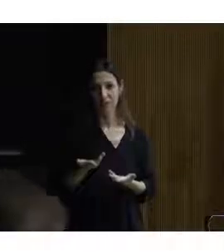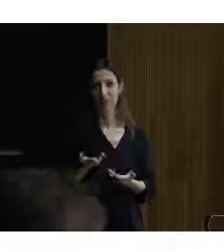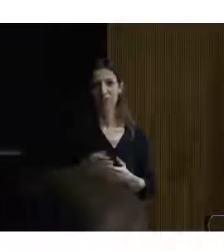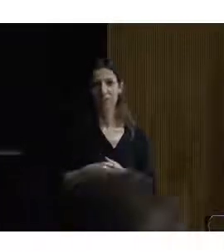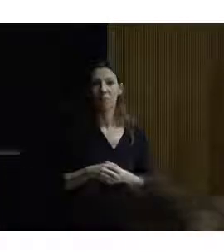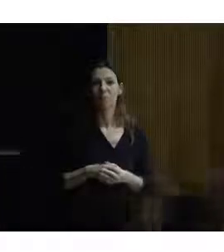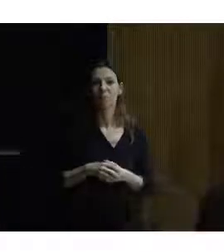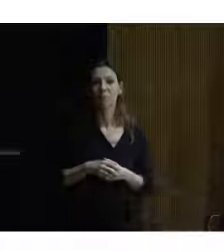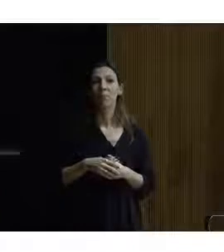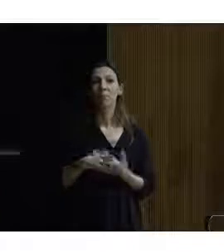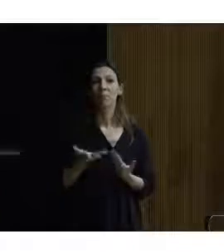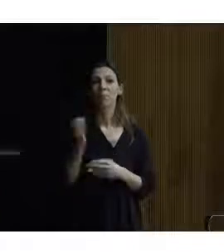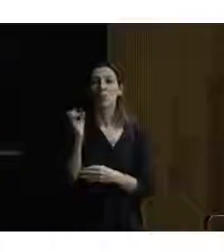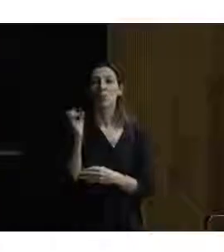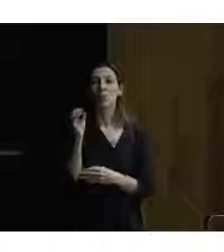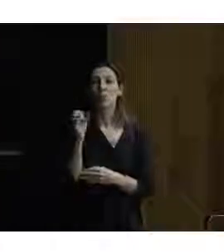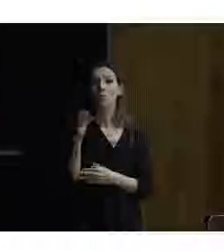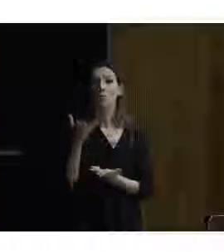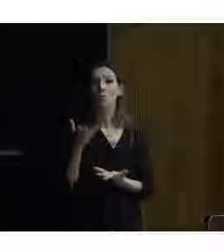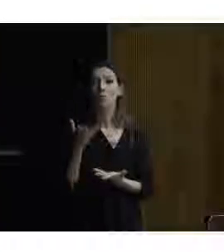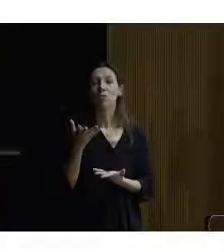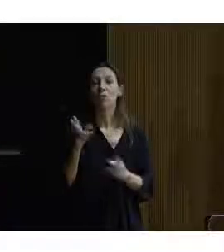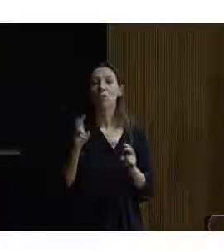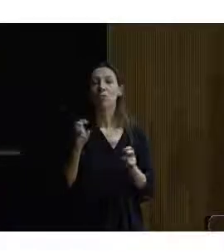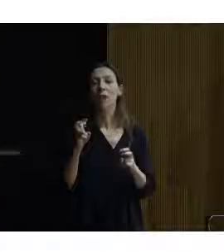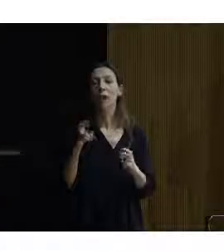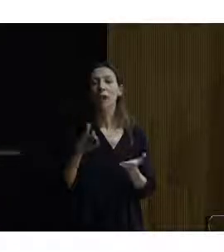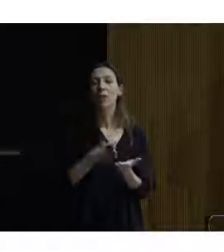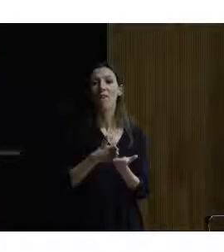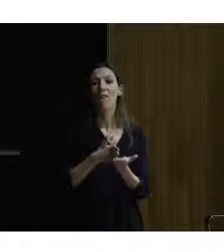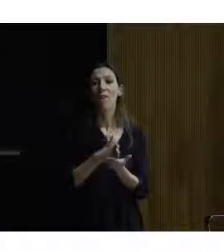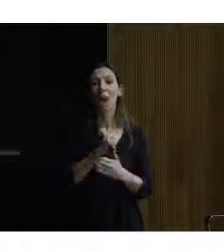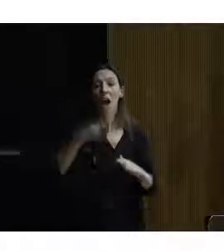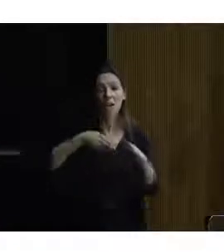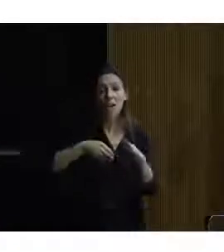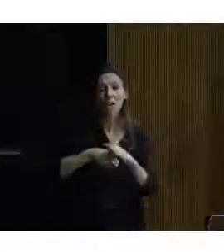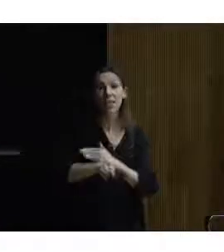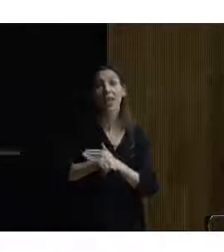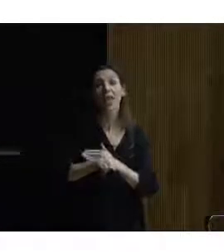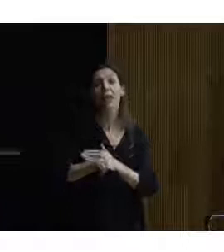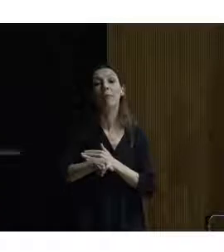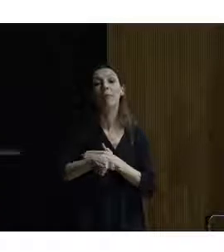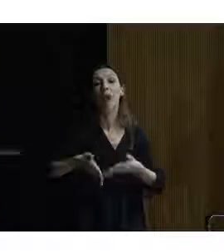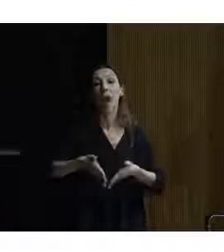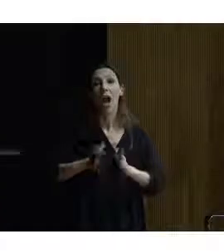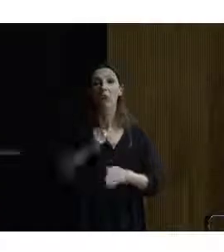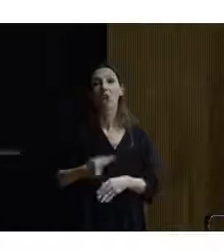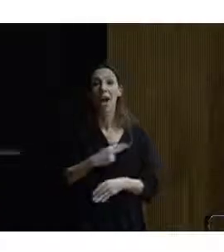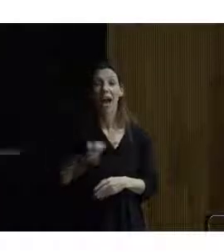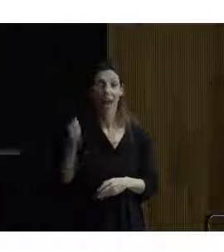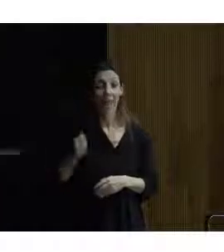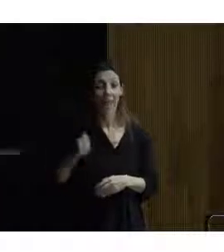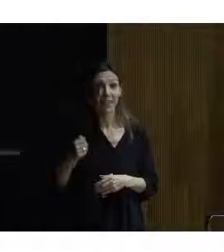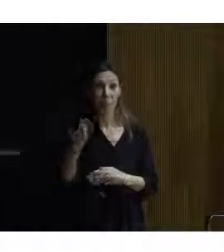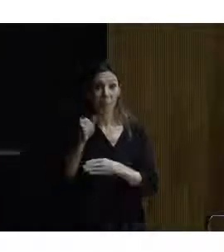la ponencia que nos hablará sobre la guía de accesibilidad del Camino de Santiago. La presentará don Cristian